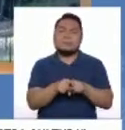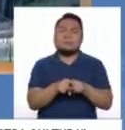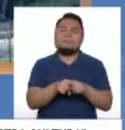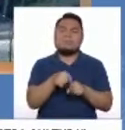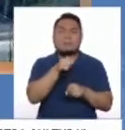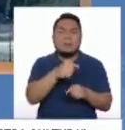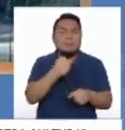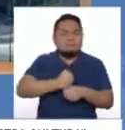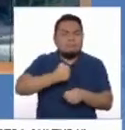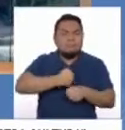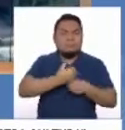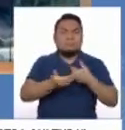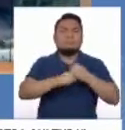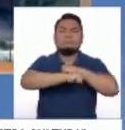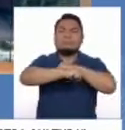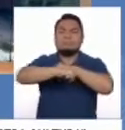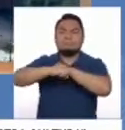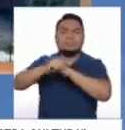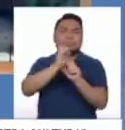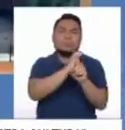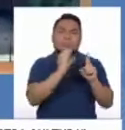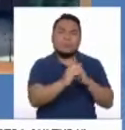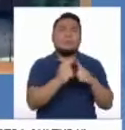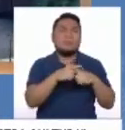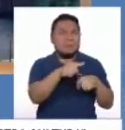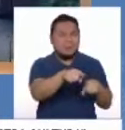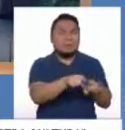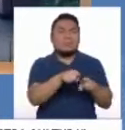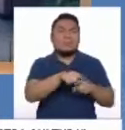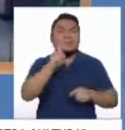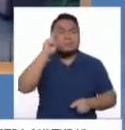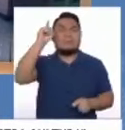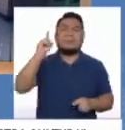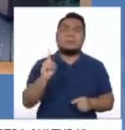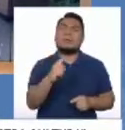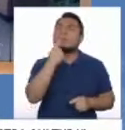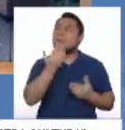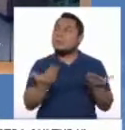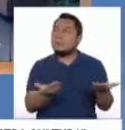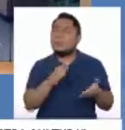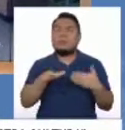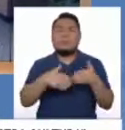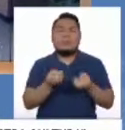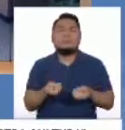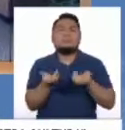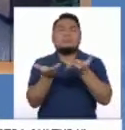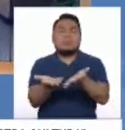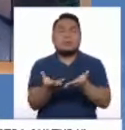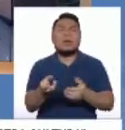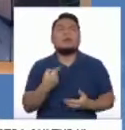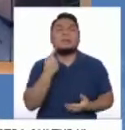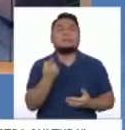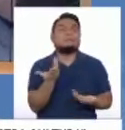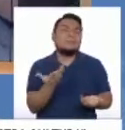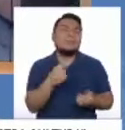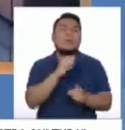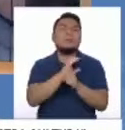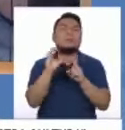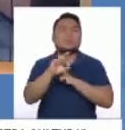bien dijiste, él fue un pionero en tratar de transmitir los valores de la cultura peruana,